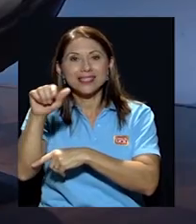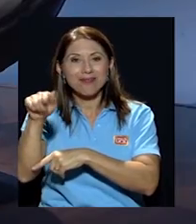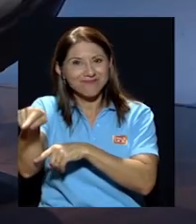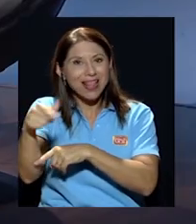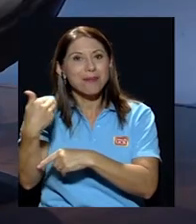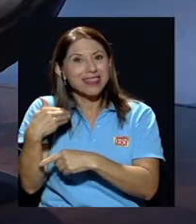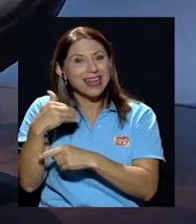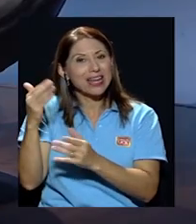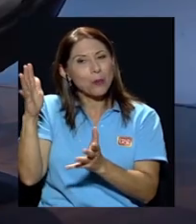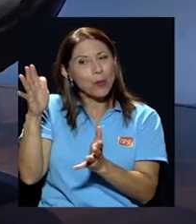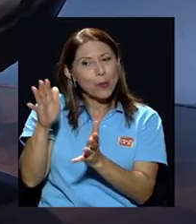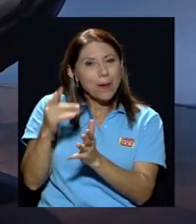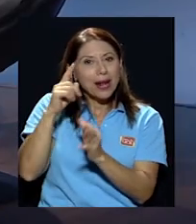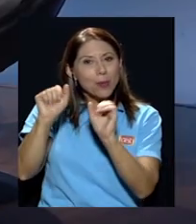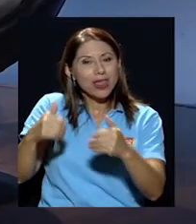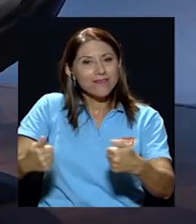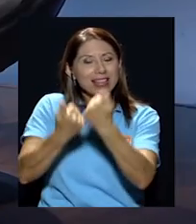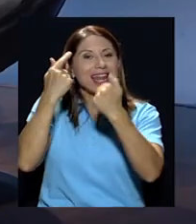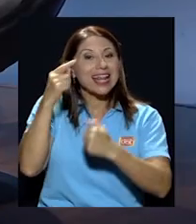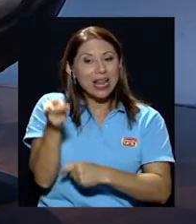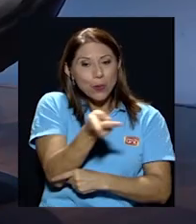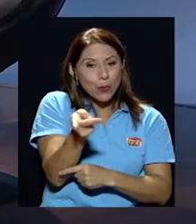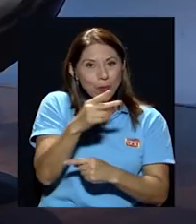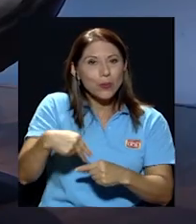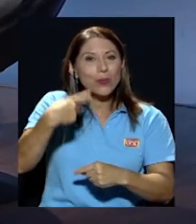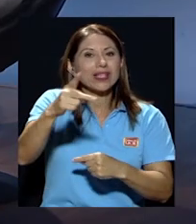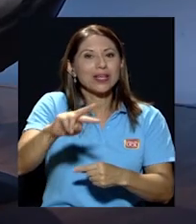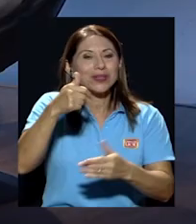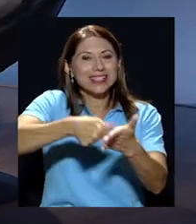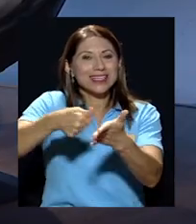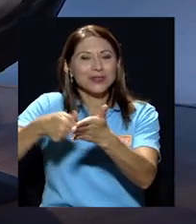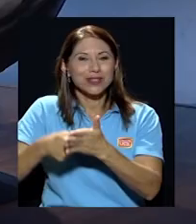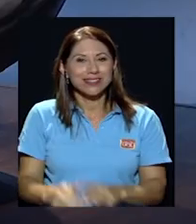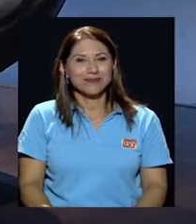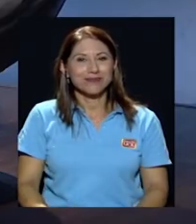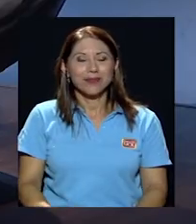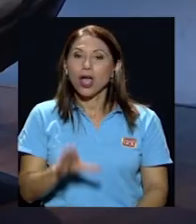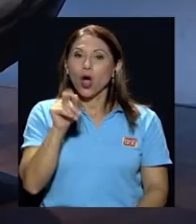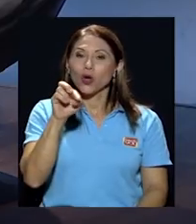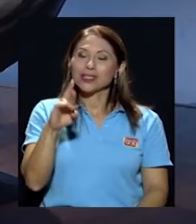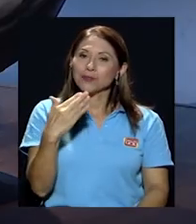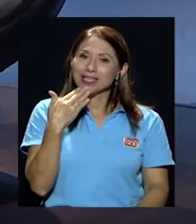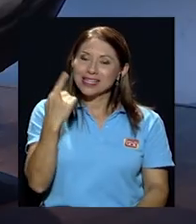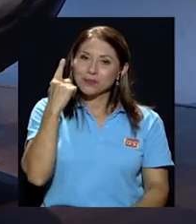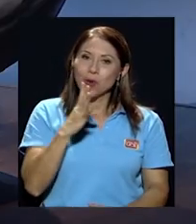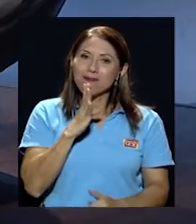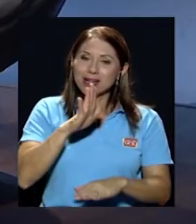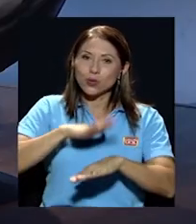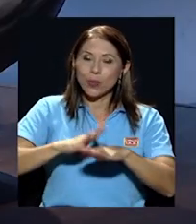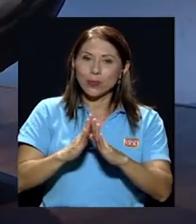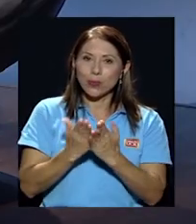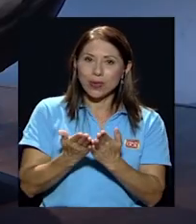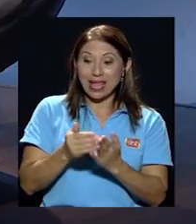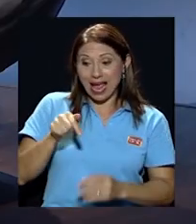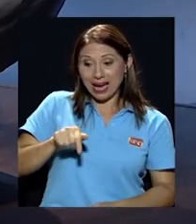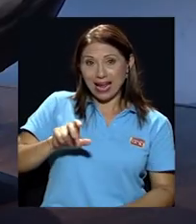irán a unas segundas elecciones estos dos partidos Don Oscar muchas gracias por hablar de este texto y por poner acá en